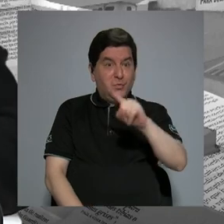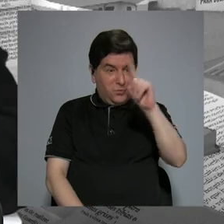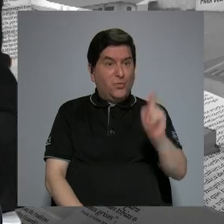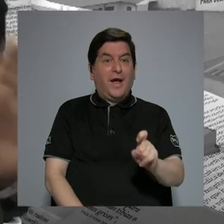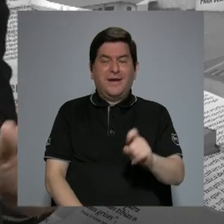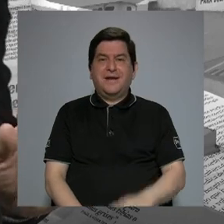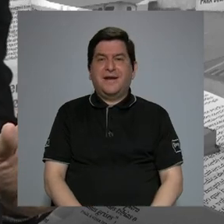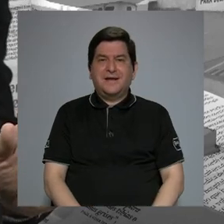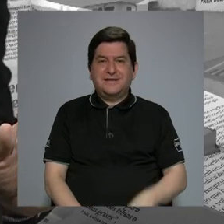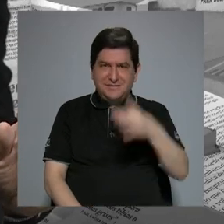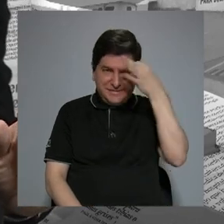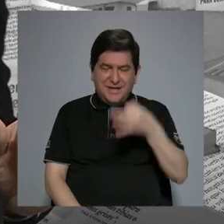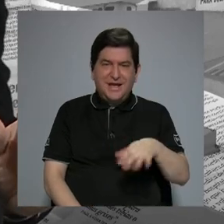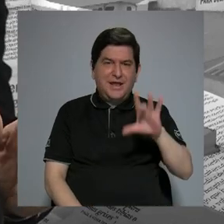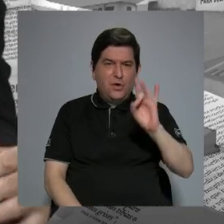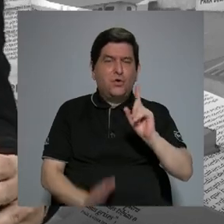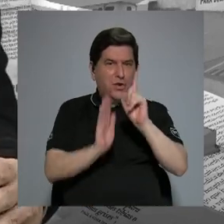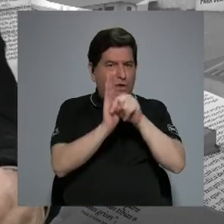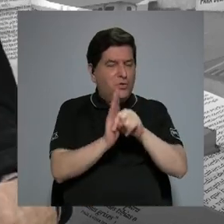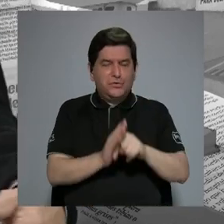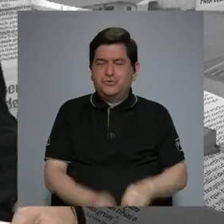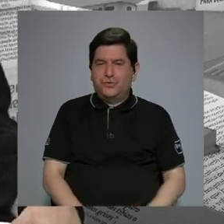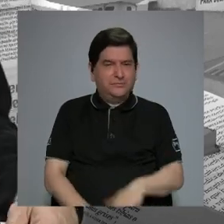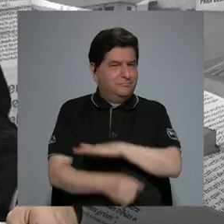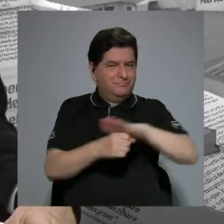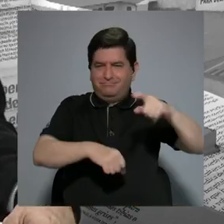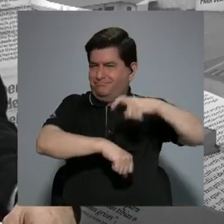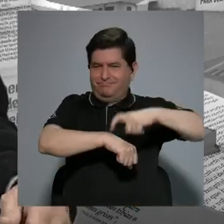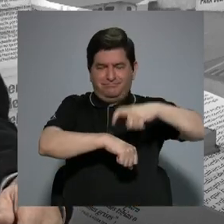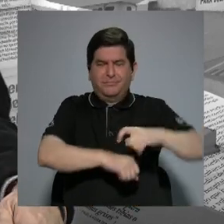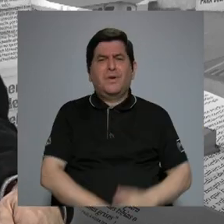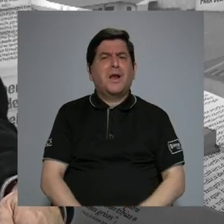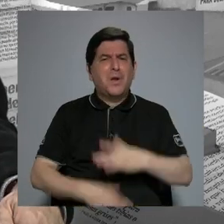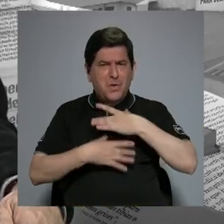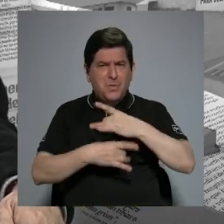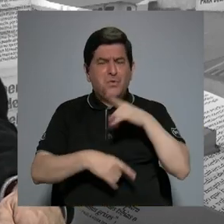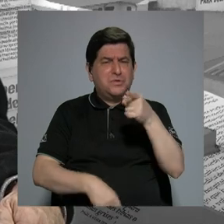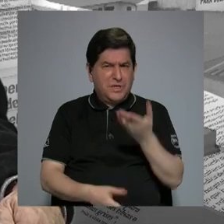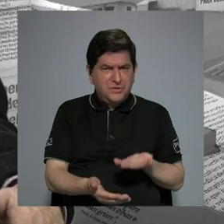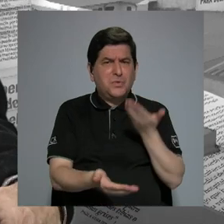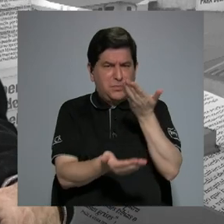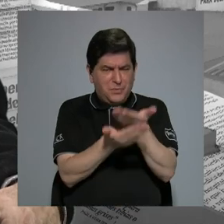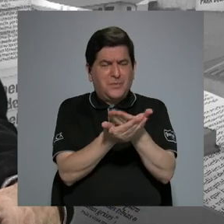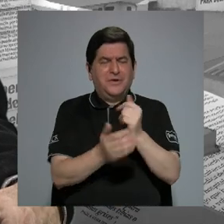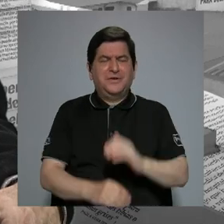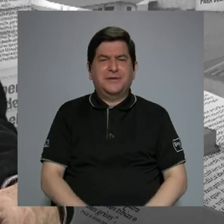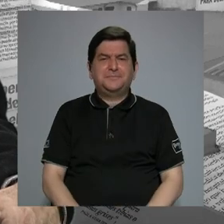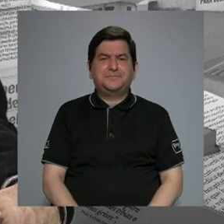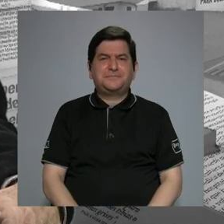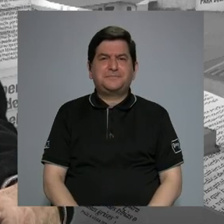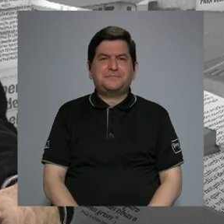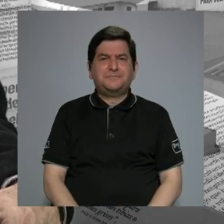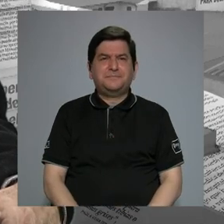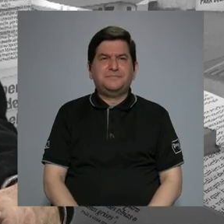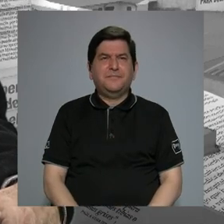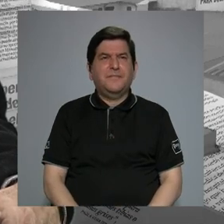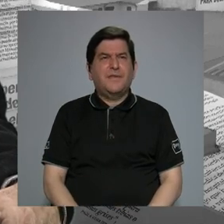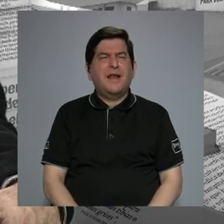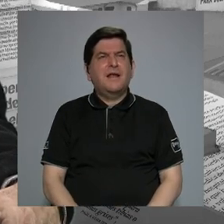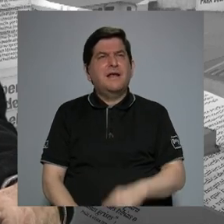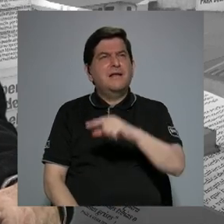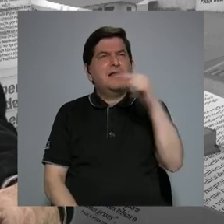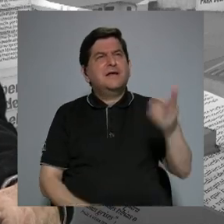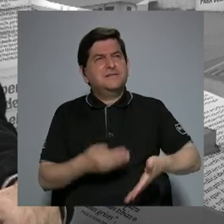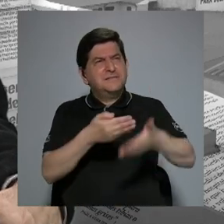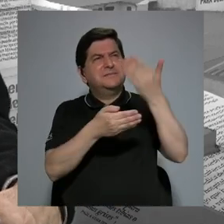Yo creo que estos ocho minutitos no nos van a alcanzar. Qué interesante lo que plantea Alejandra. Miren, la semana pasada, sí,